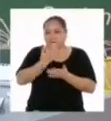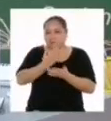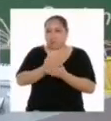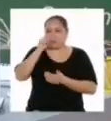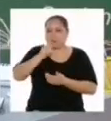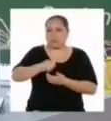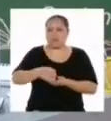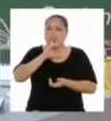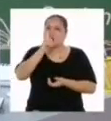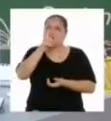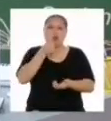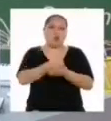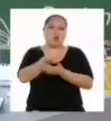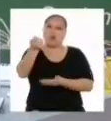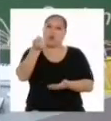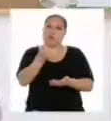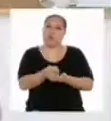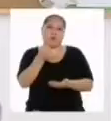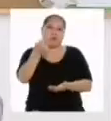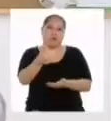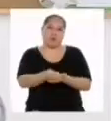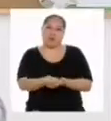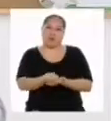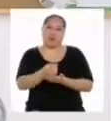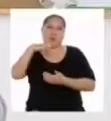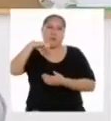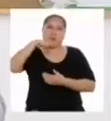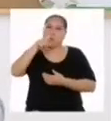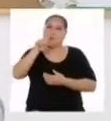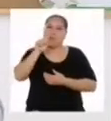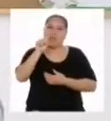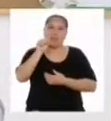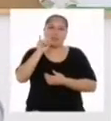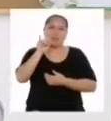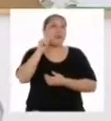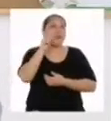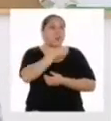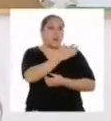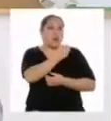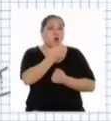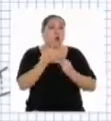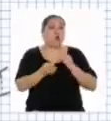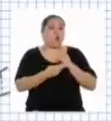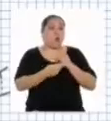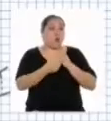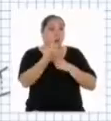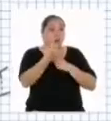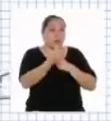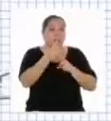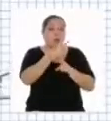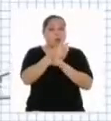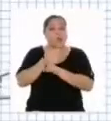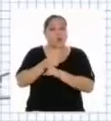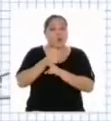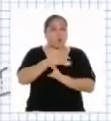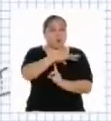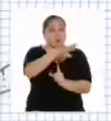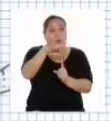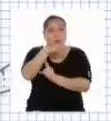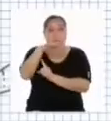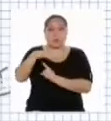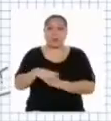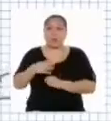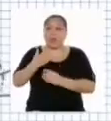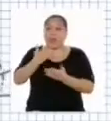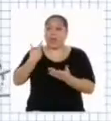no andar comprando botellas de plástico contaminante. Es lo mejor. Así adoblas y cuidas el medio ambiente. Antes de la pausa, les conté que